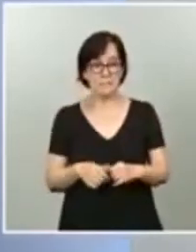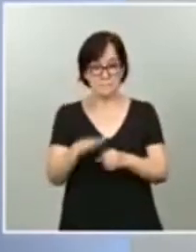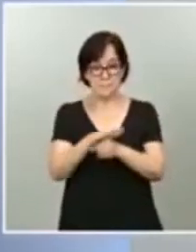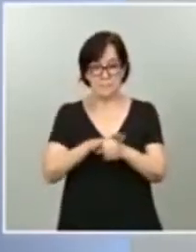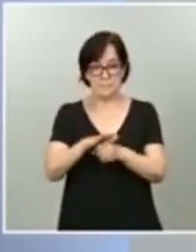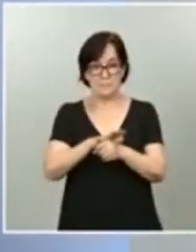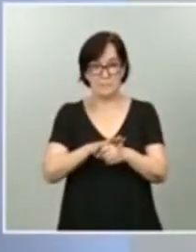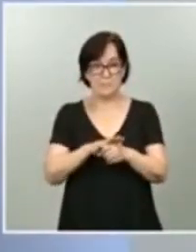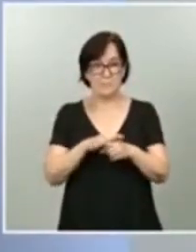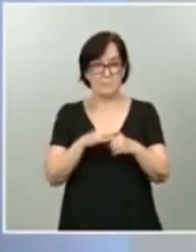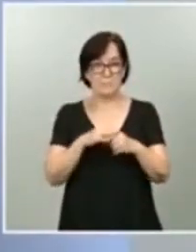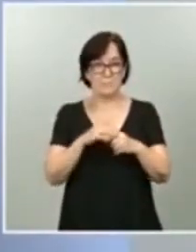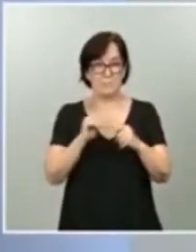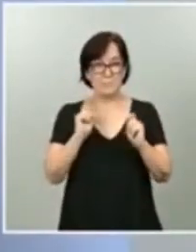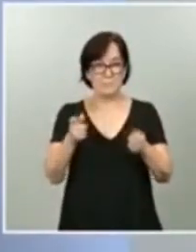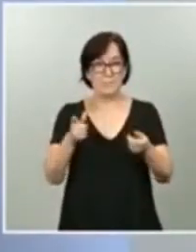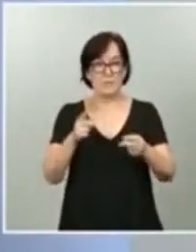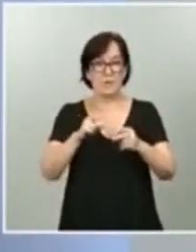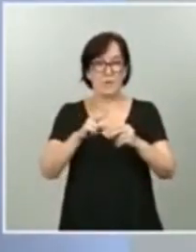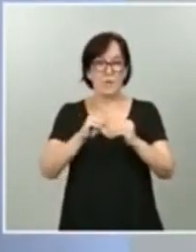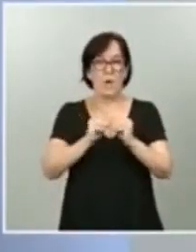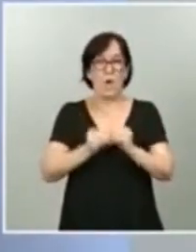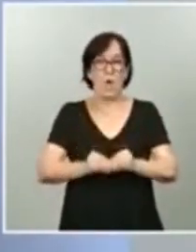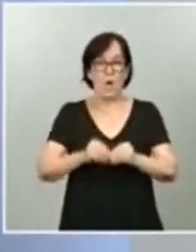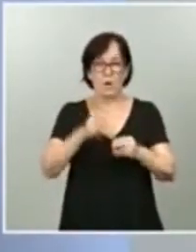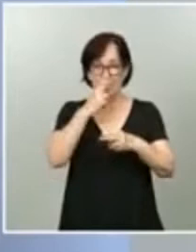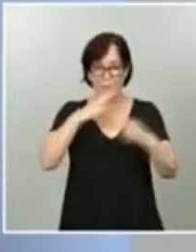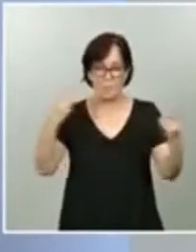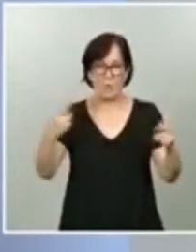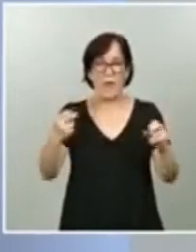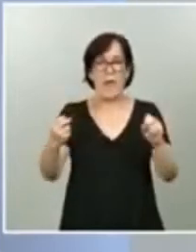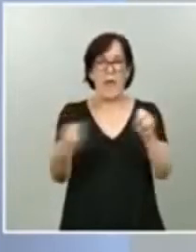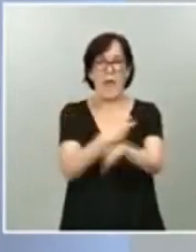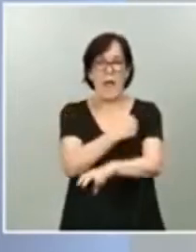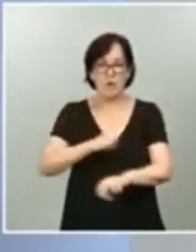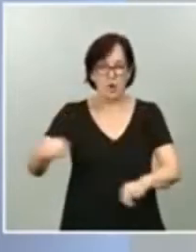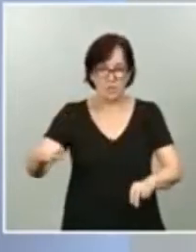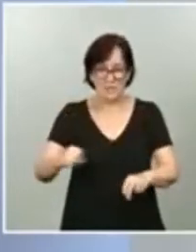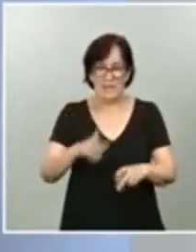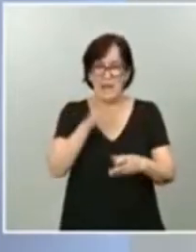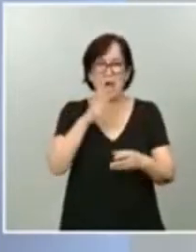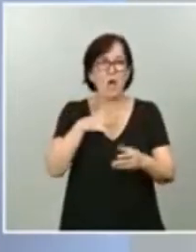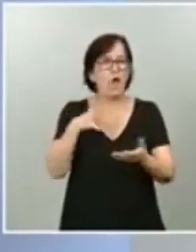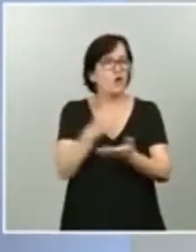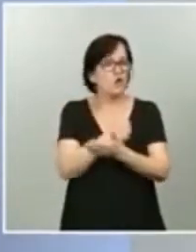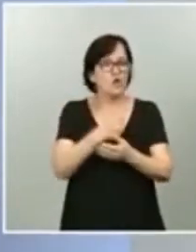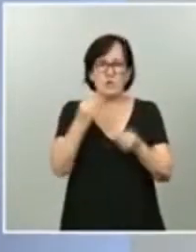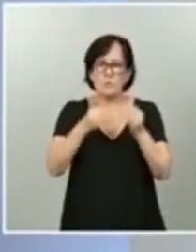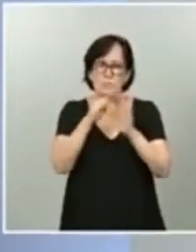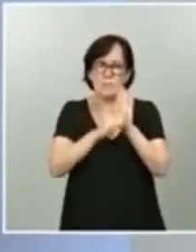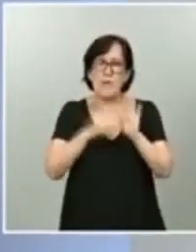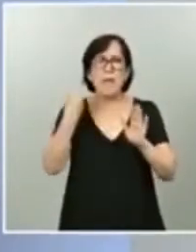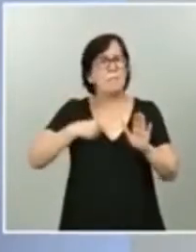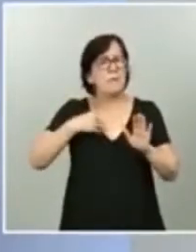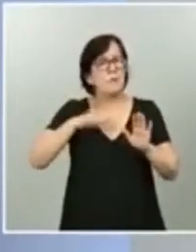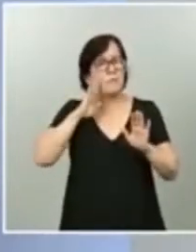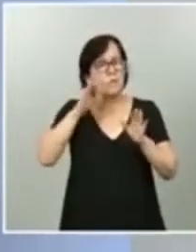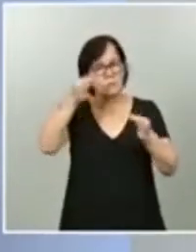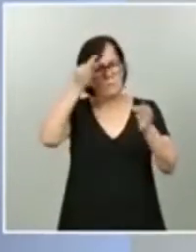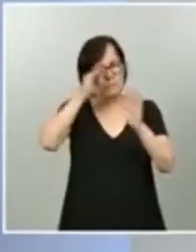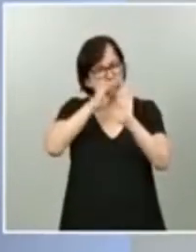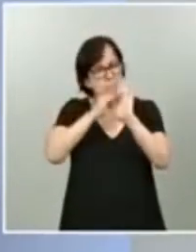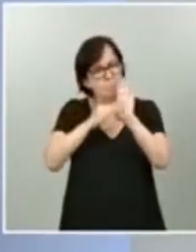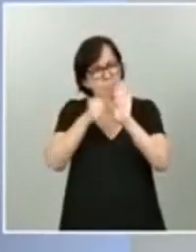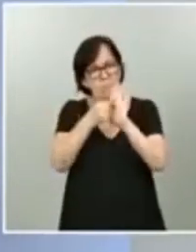también a la obra pública y también a las autopistas, si bien todos están sometidos a los mismos principios que tienen que